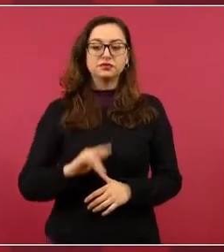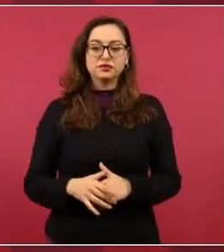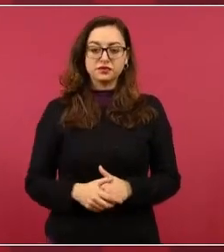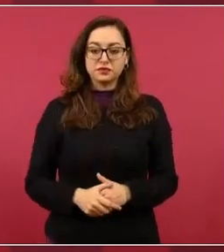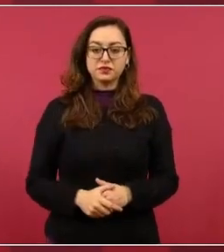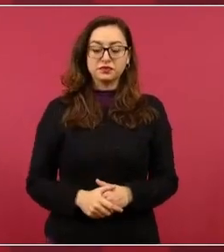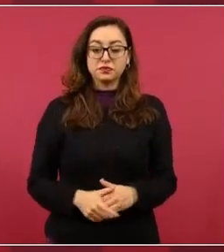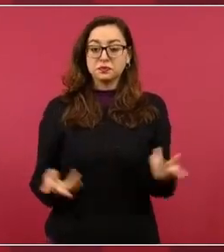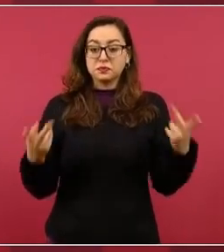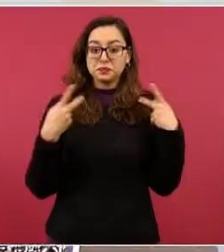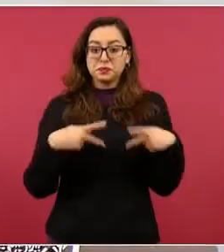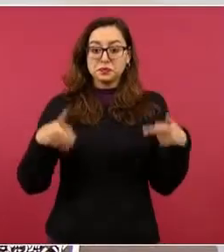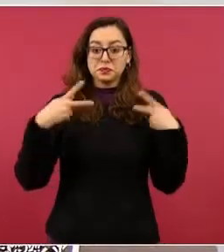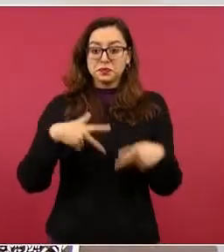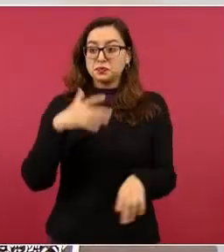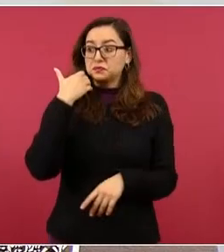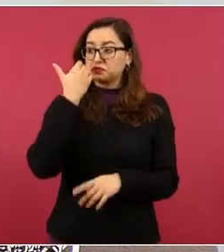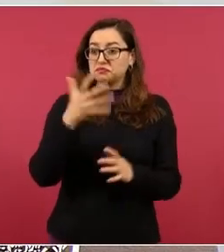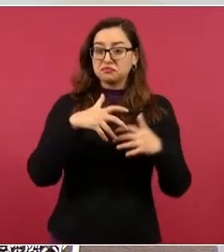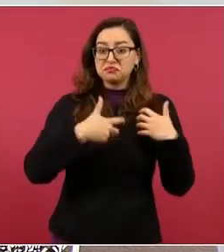impide manifestarse.